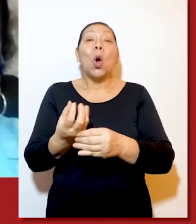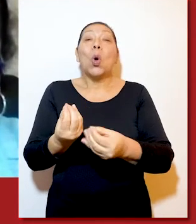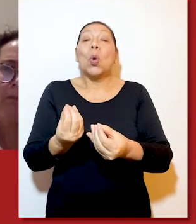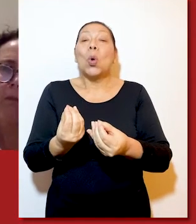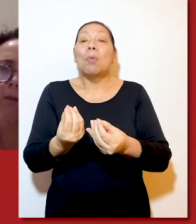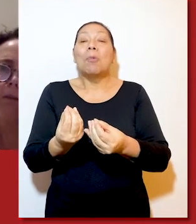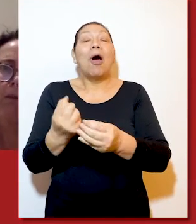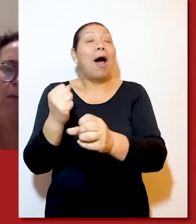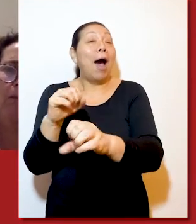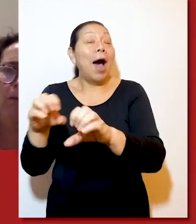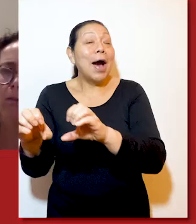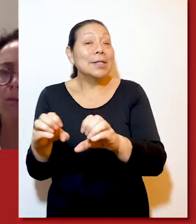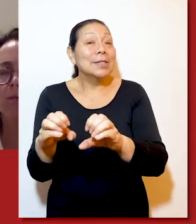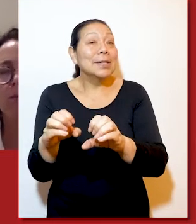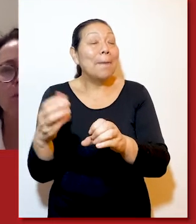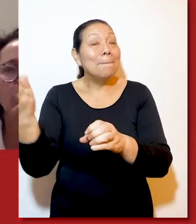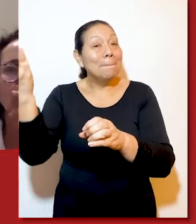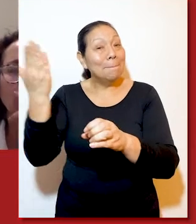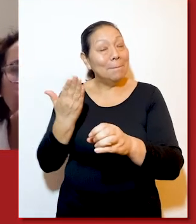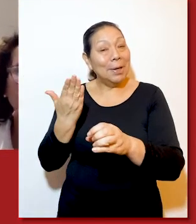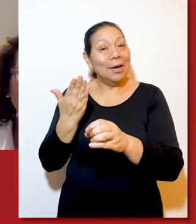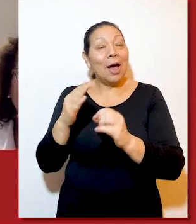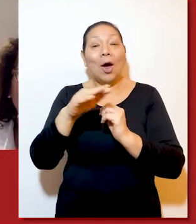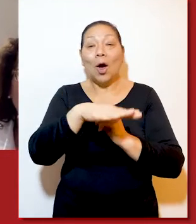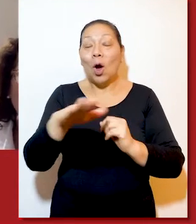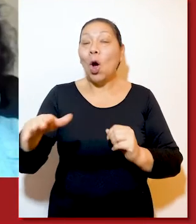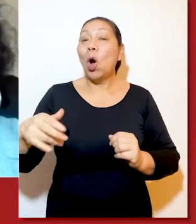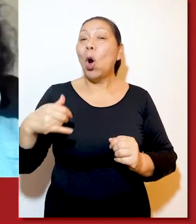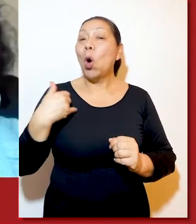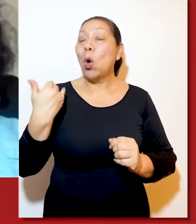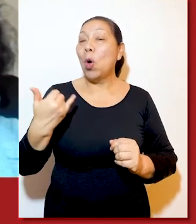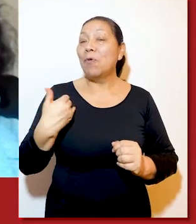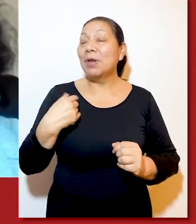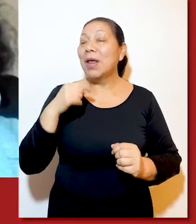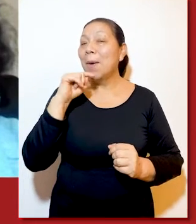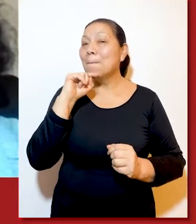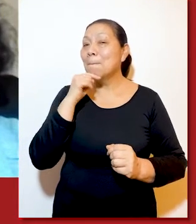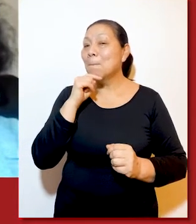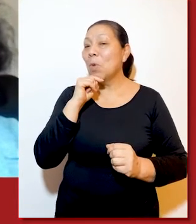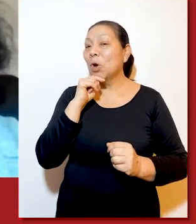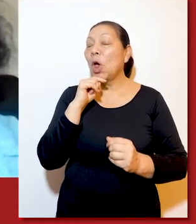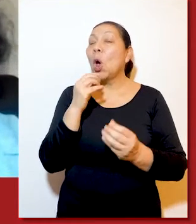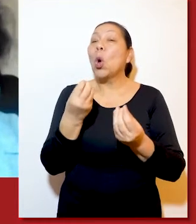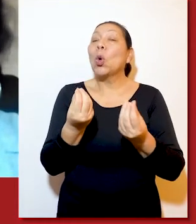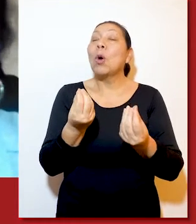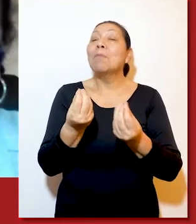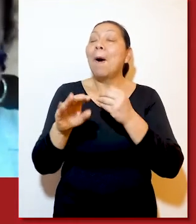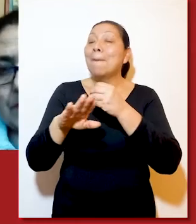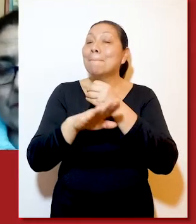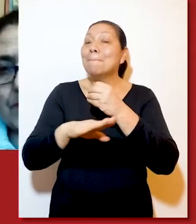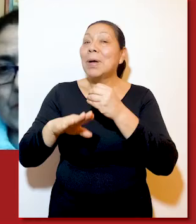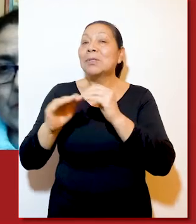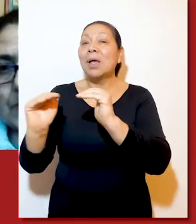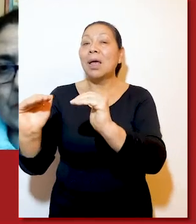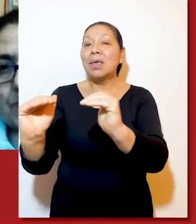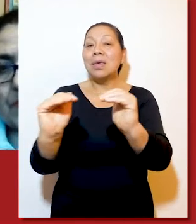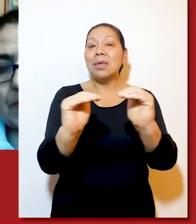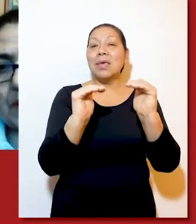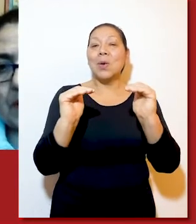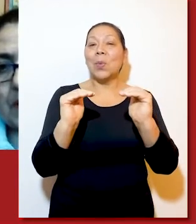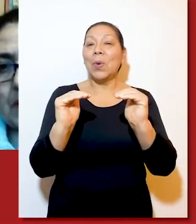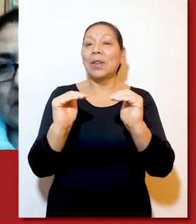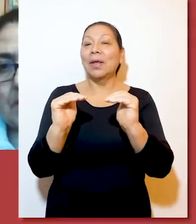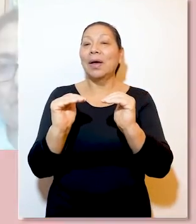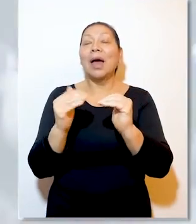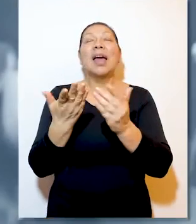sexual y reproductiva, y el ejercicio de la autonomía corporal de niñas, adolescentes y mujeres, así como las condiciones básicas para